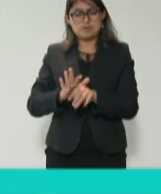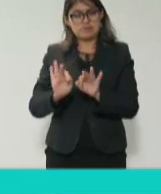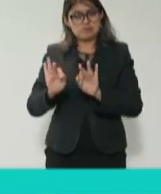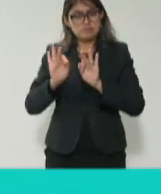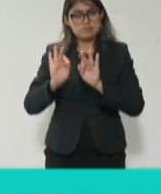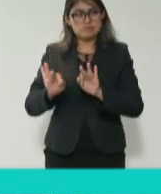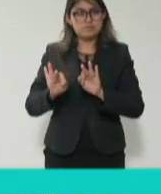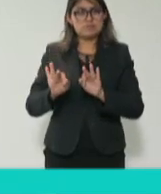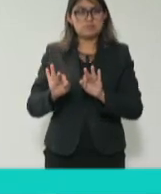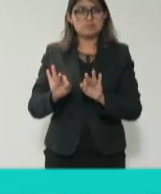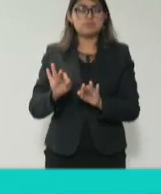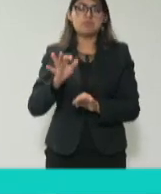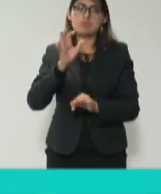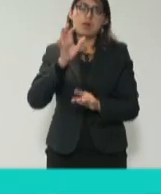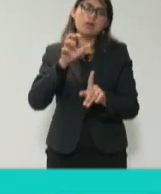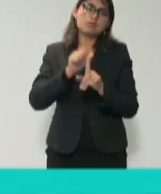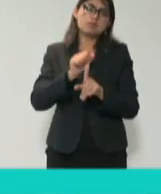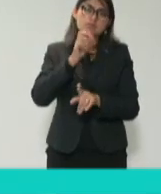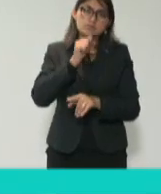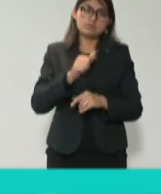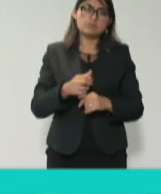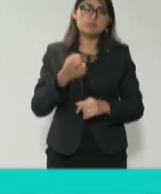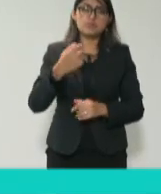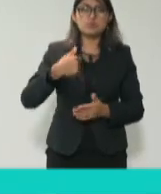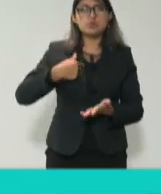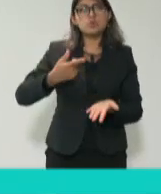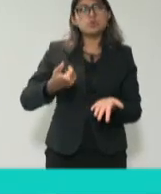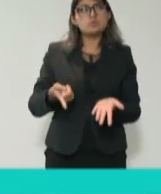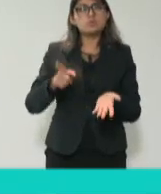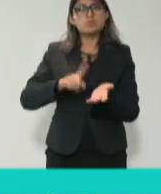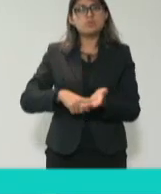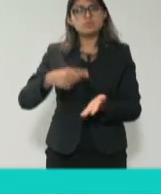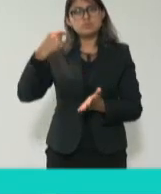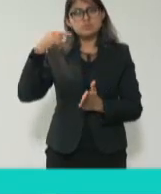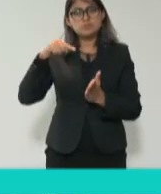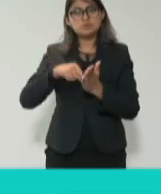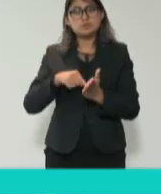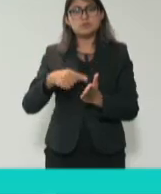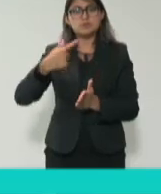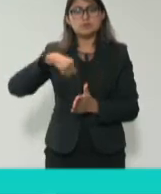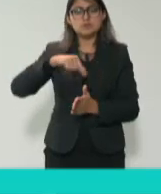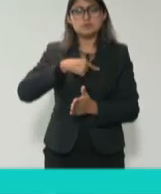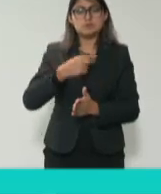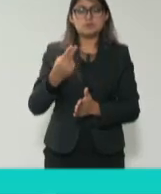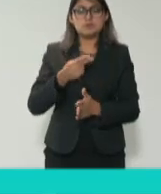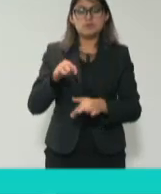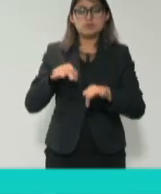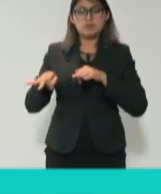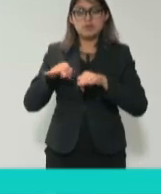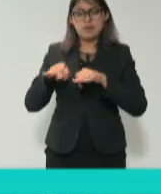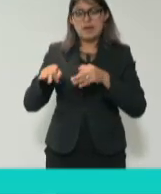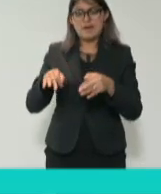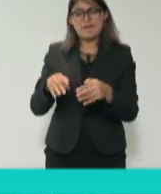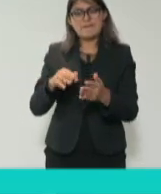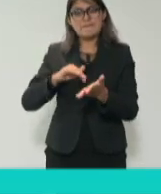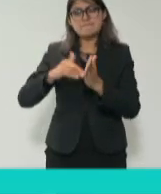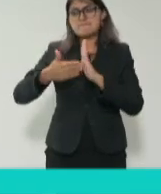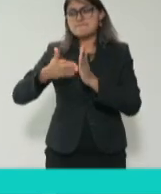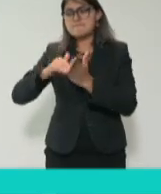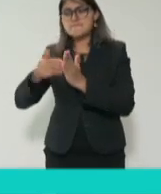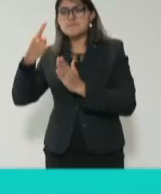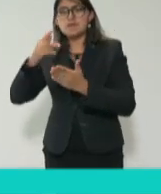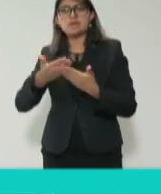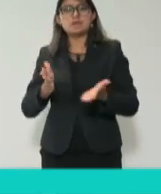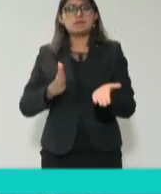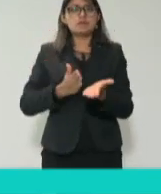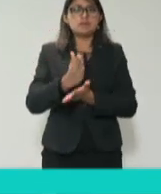gestión administrativa eficiente, yo considero que tenemos además que trabajar en los mecanismos de acceso a la información dentro de